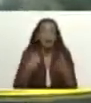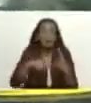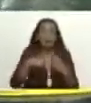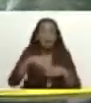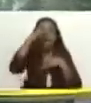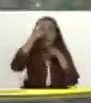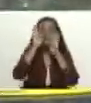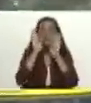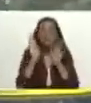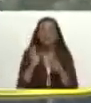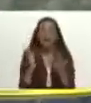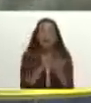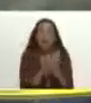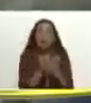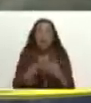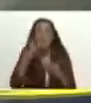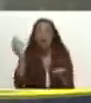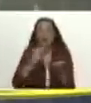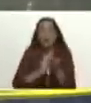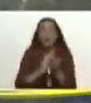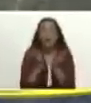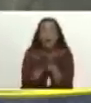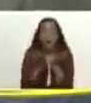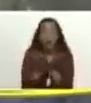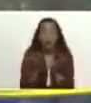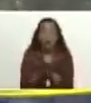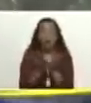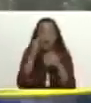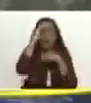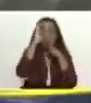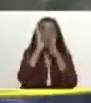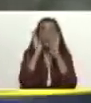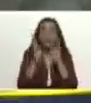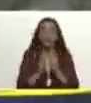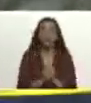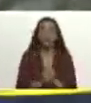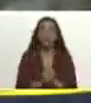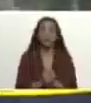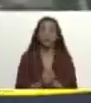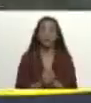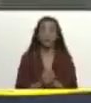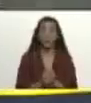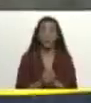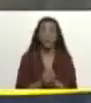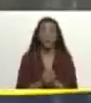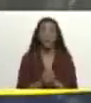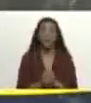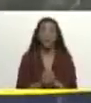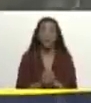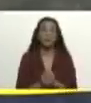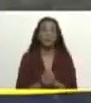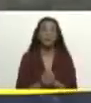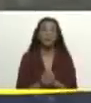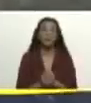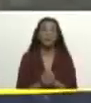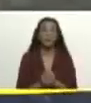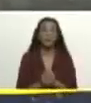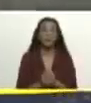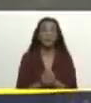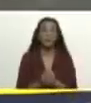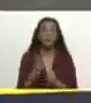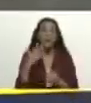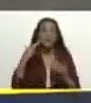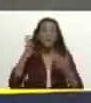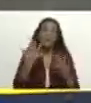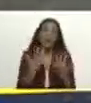atendimos con cuadernos para que vuelvan a la escuela y que estamos trabajando para que vuelva a la normalidad por supuesto que tengan su casa.